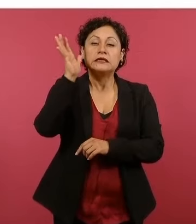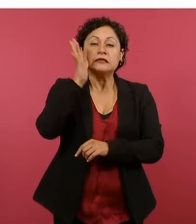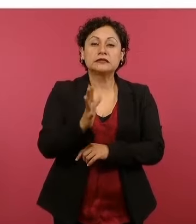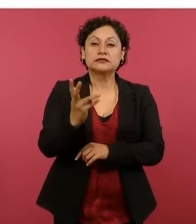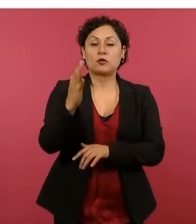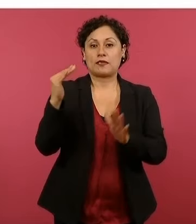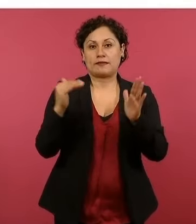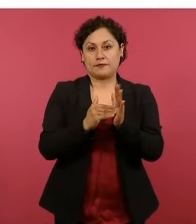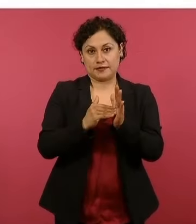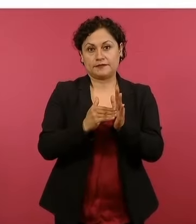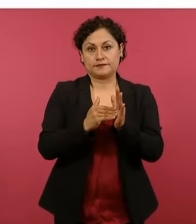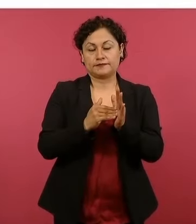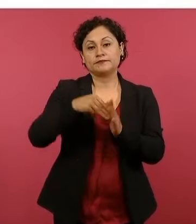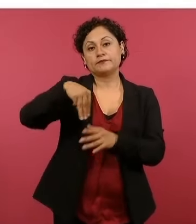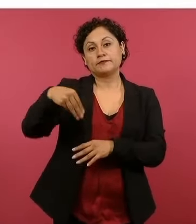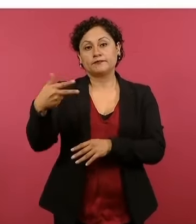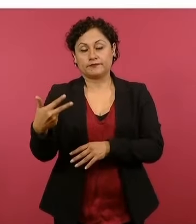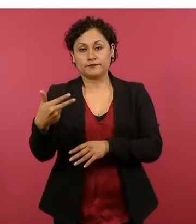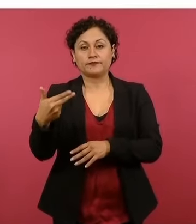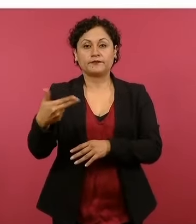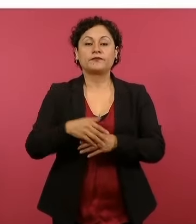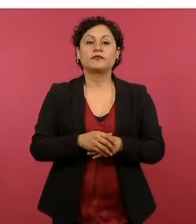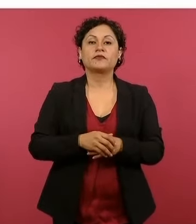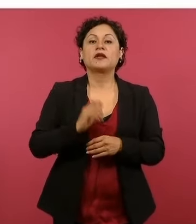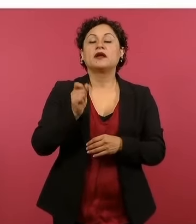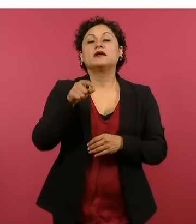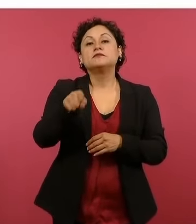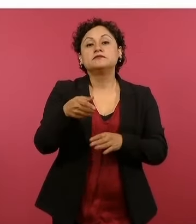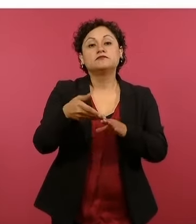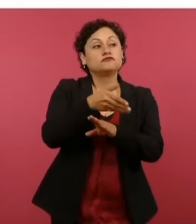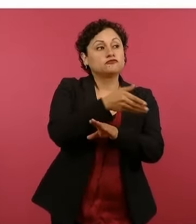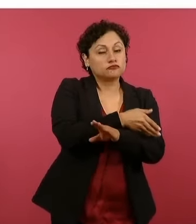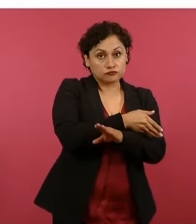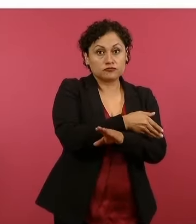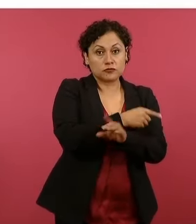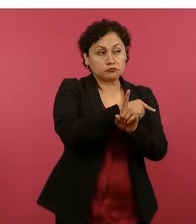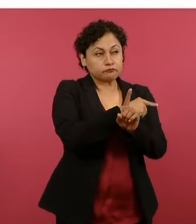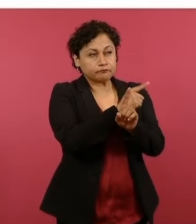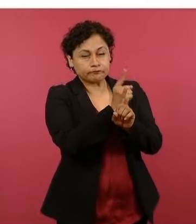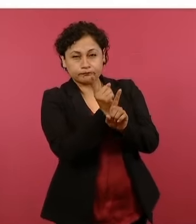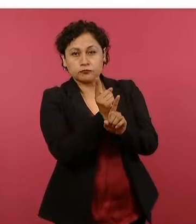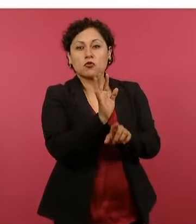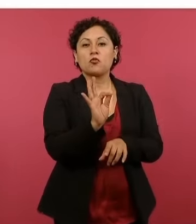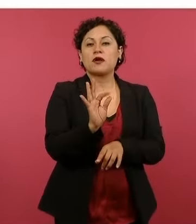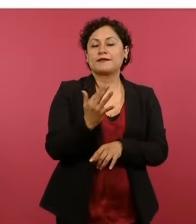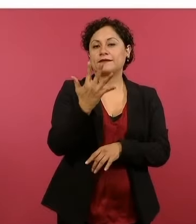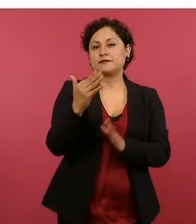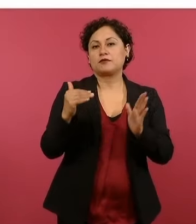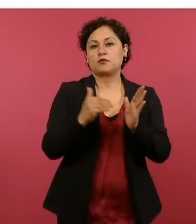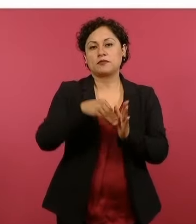megawatts, superando la de los anteriores que osciló sobre los 45 mil megawatts.